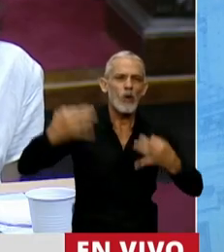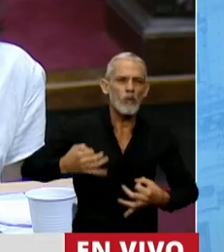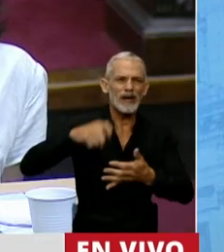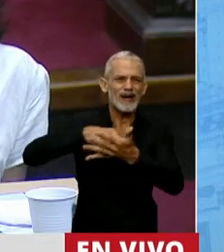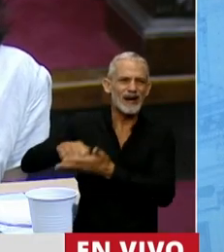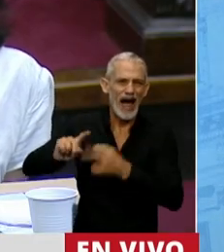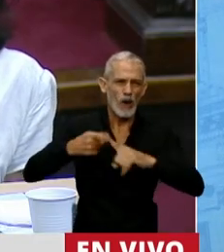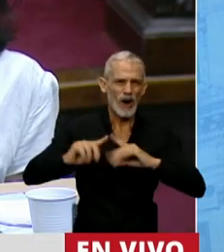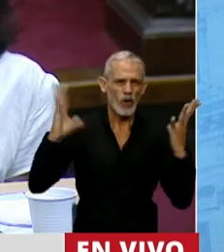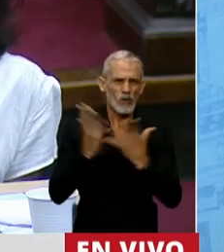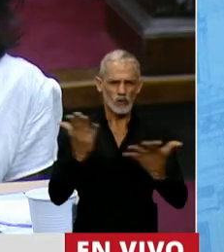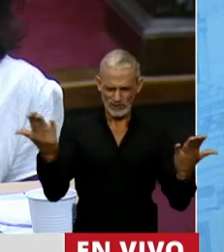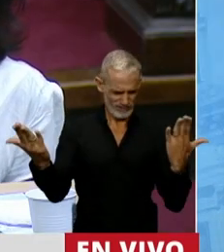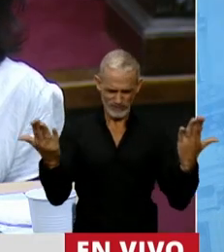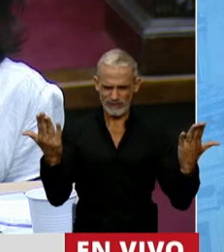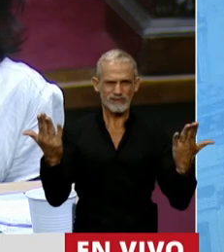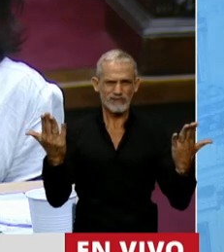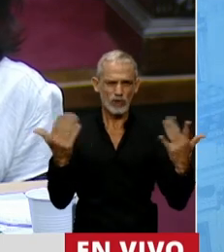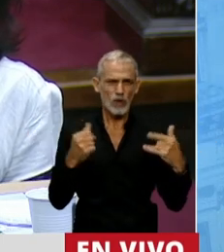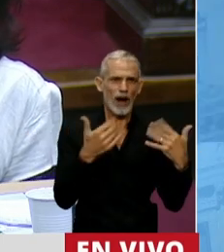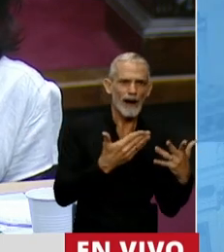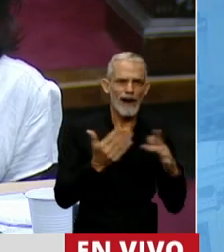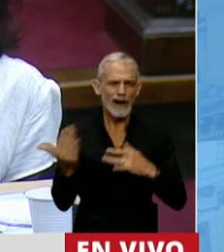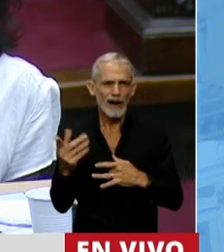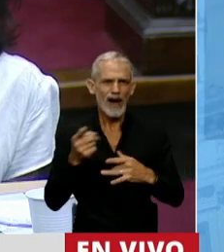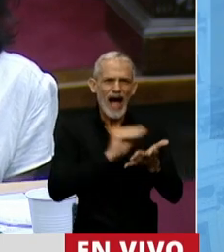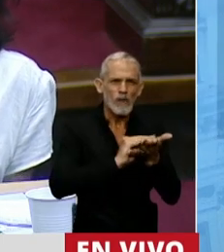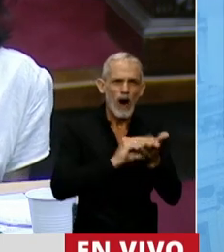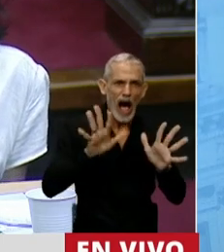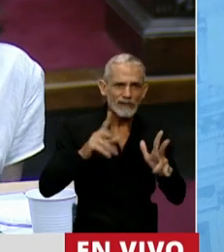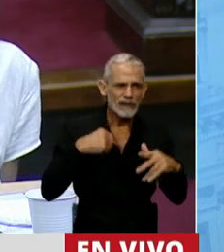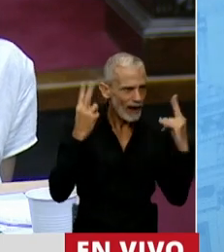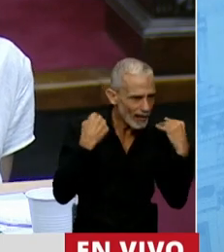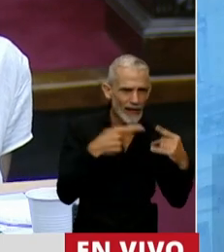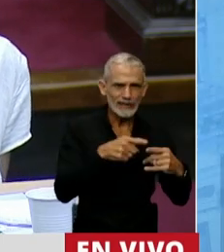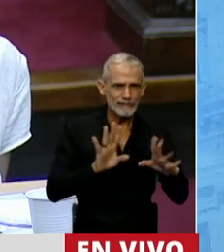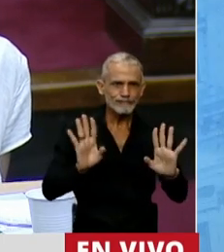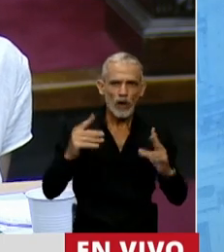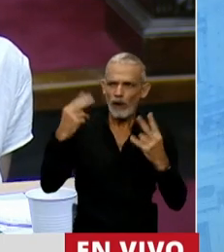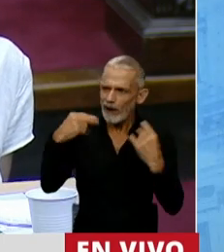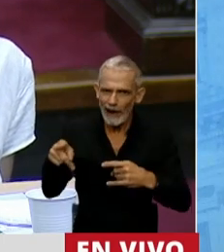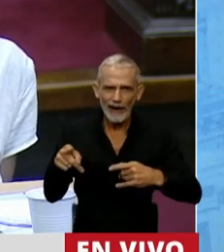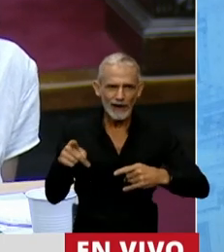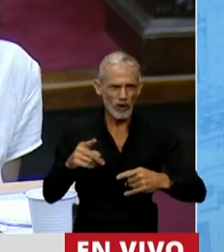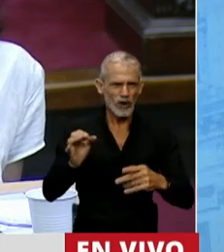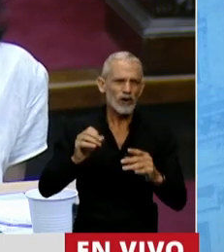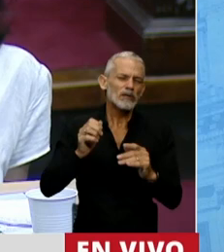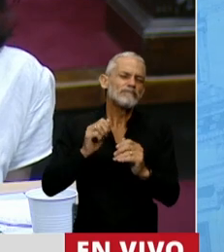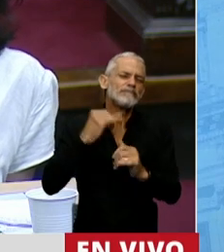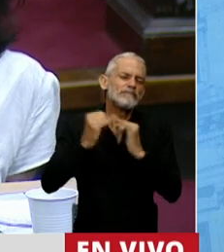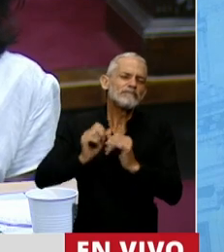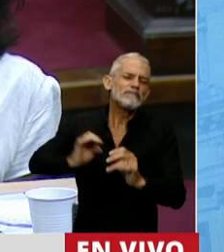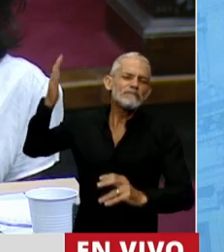Entonces, no nos casemos con ninguno de esos juristas que nos vienen a hablar con concepciones ancestrales. Después